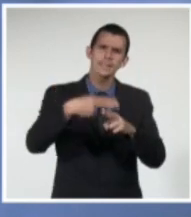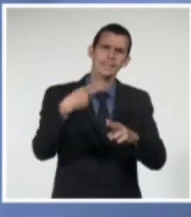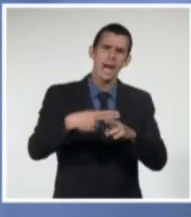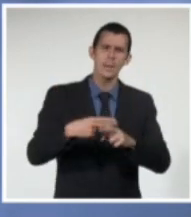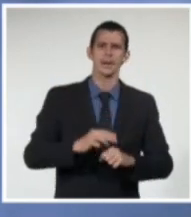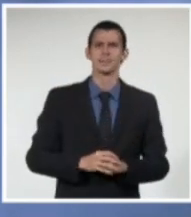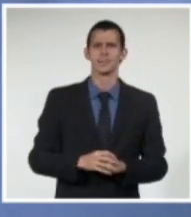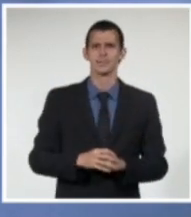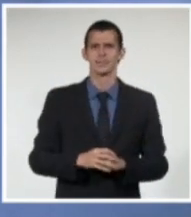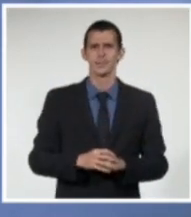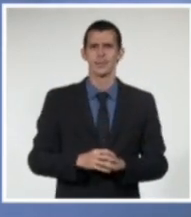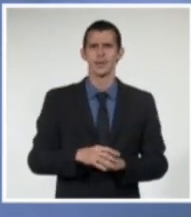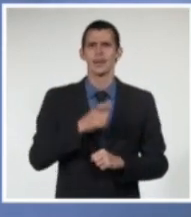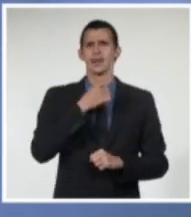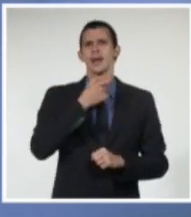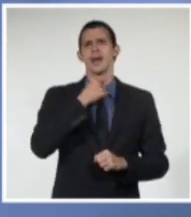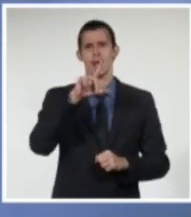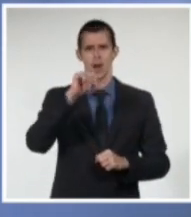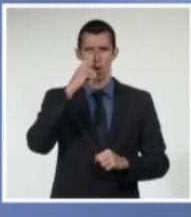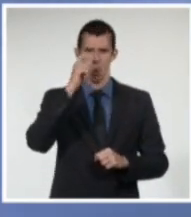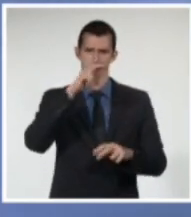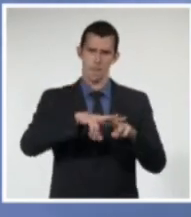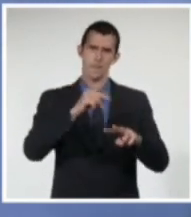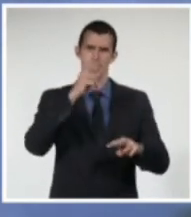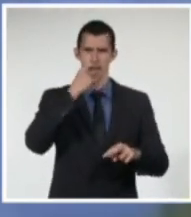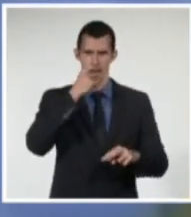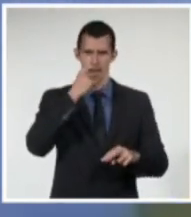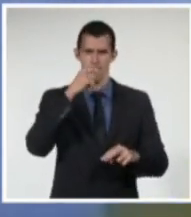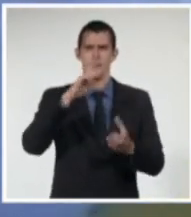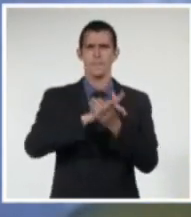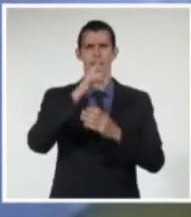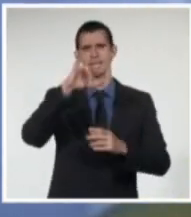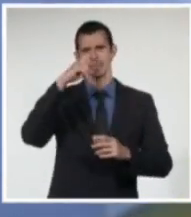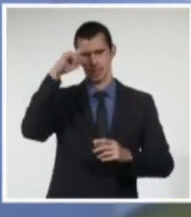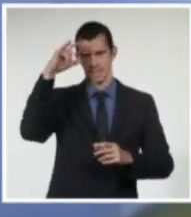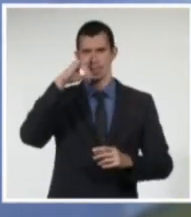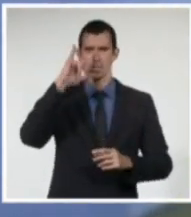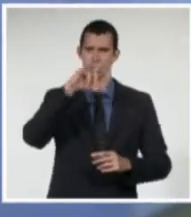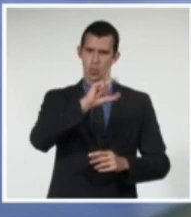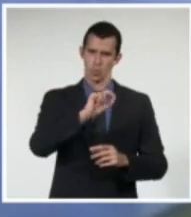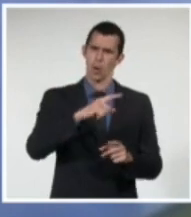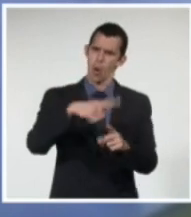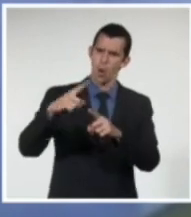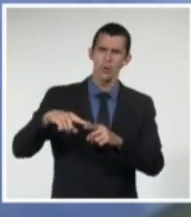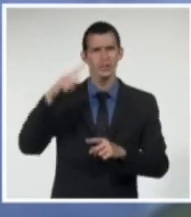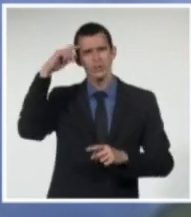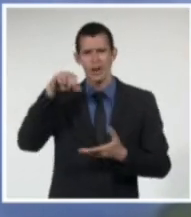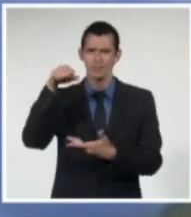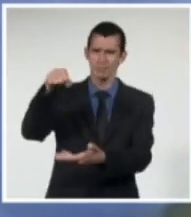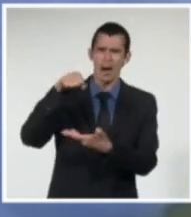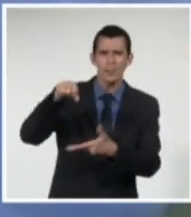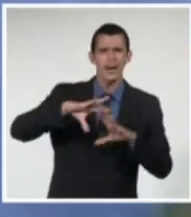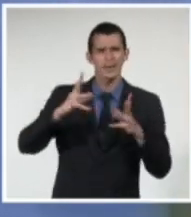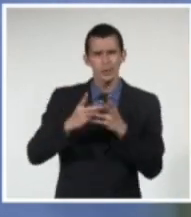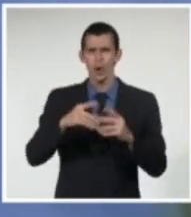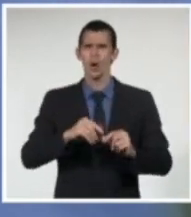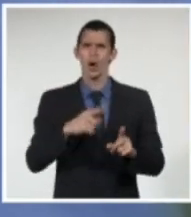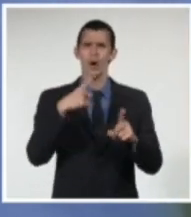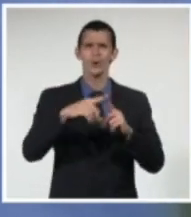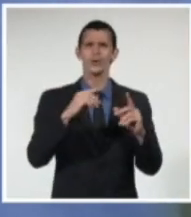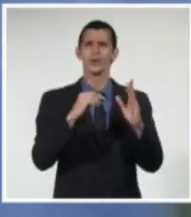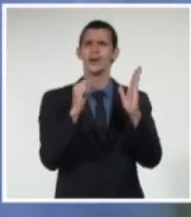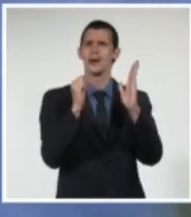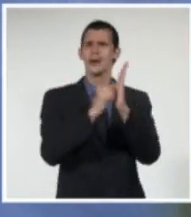de Maicinicú. Ustedes tienen la palabra, de cierta manera, El brigadista, en 3 y 2, Se permuta, y La inútil